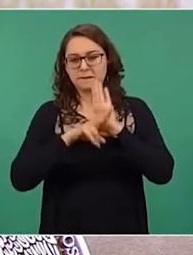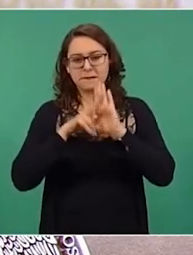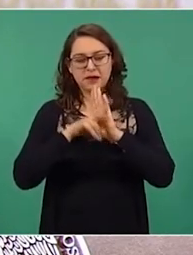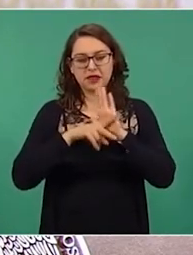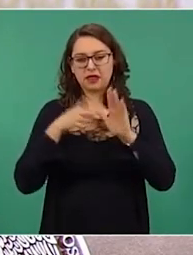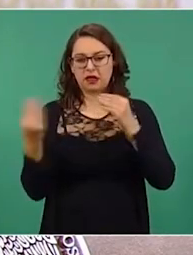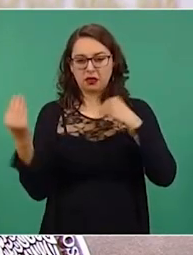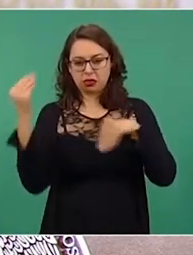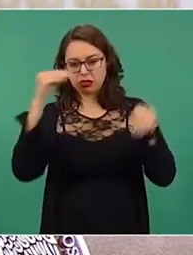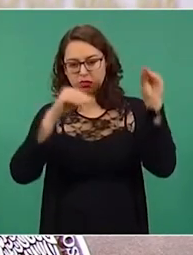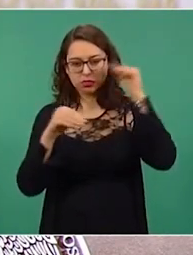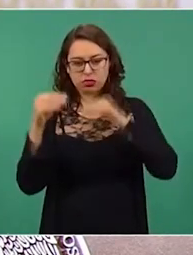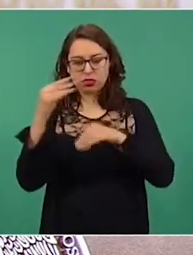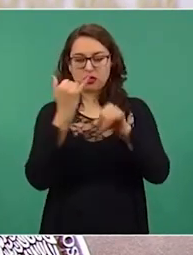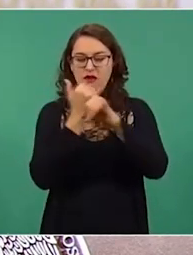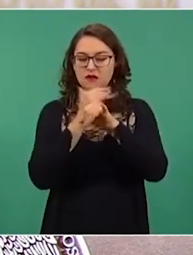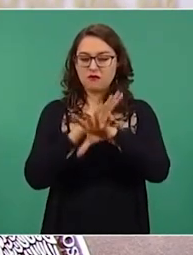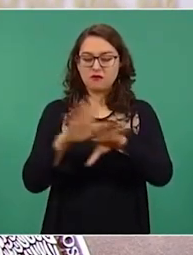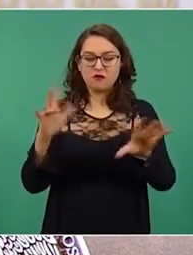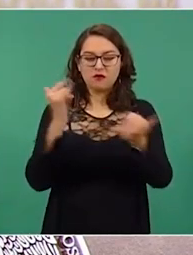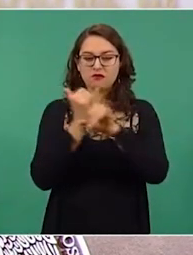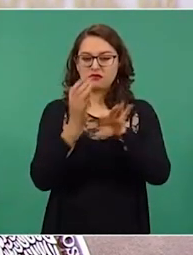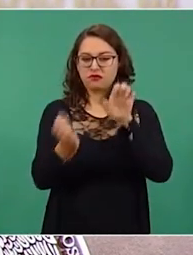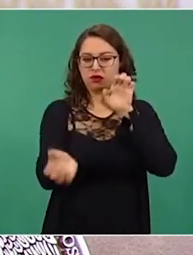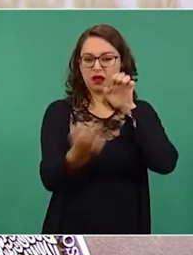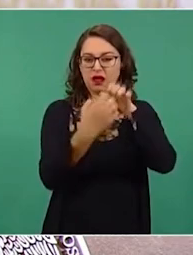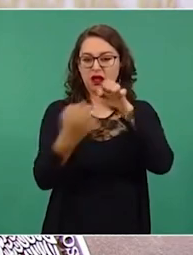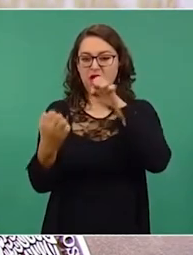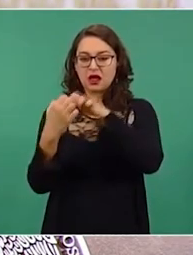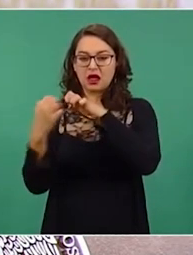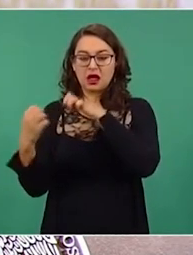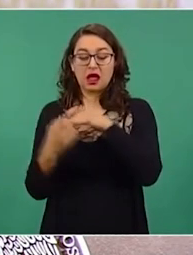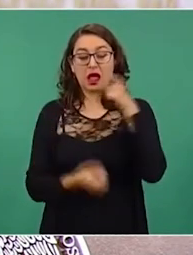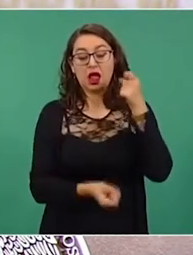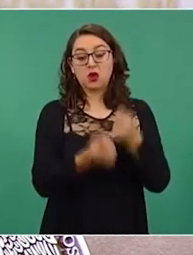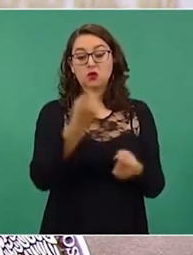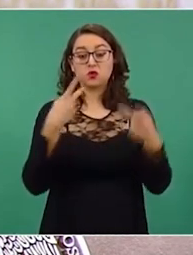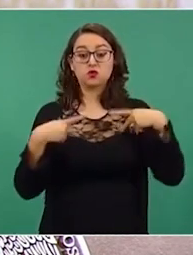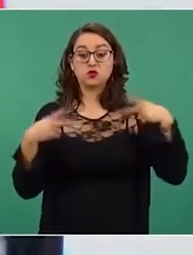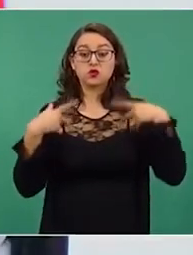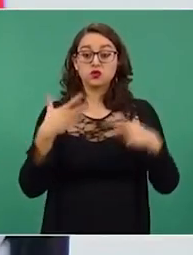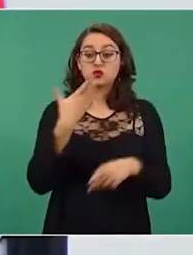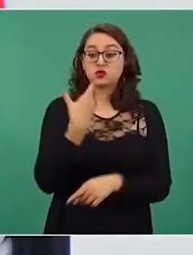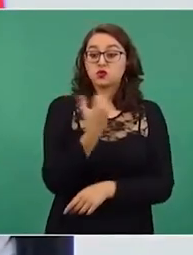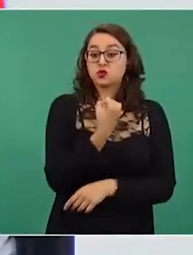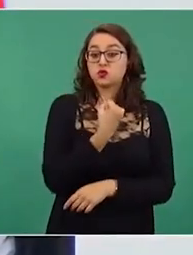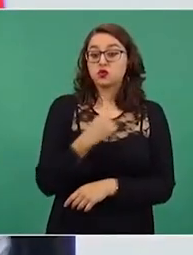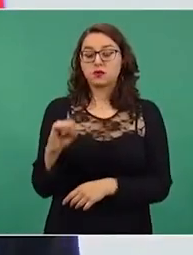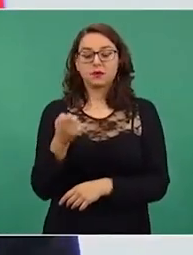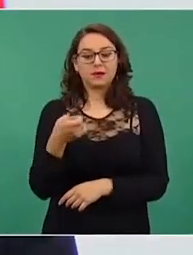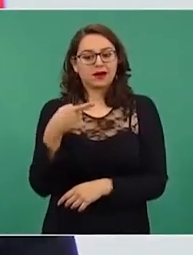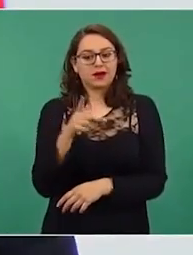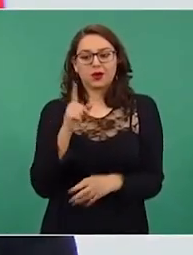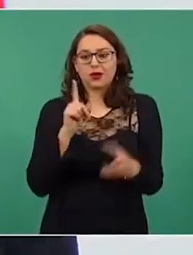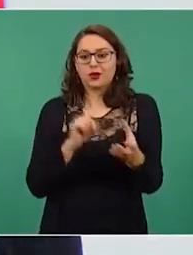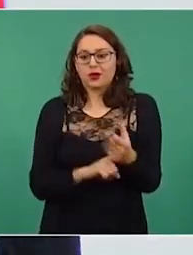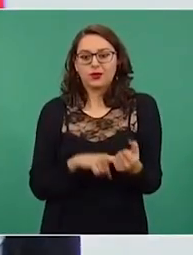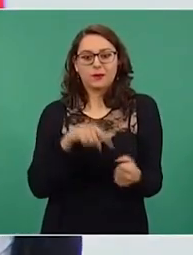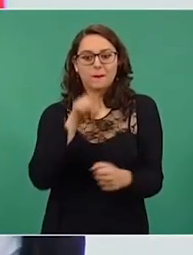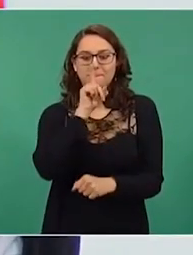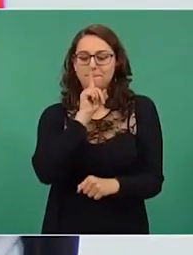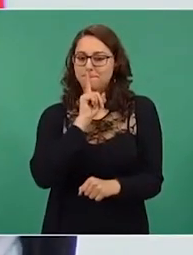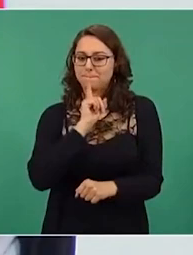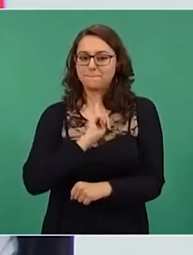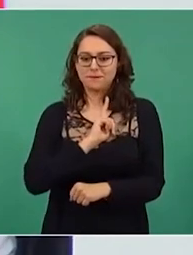infografías engañosas y las voces de presuntos especialistas que mienten abiertamente para descalificar